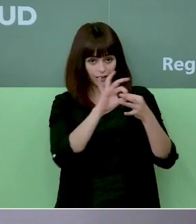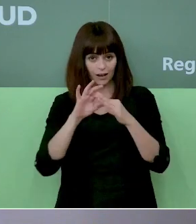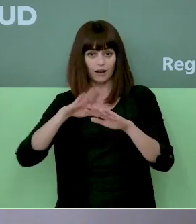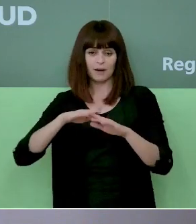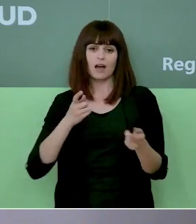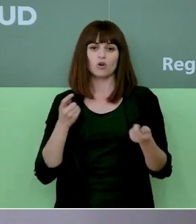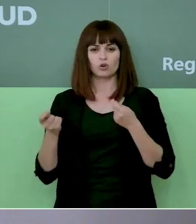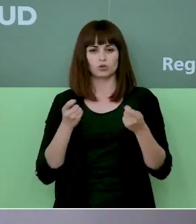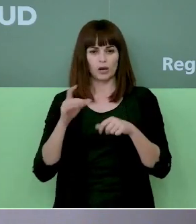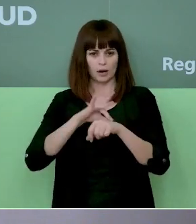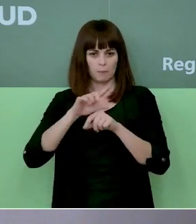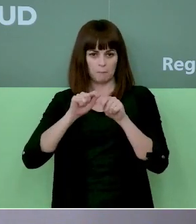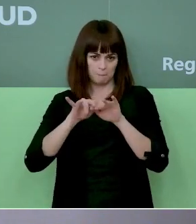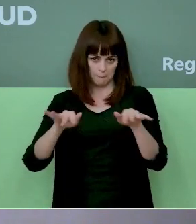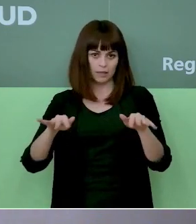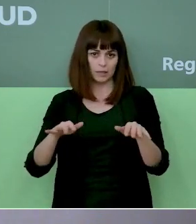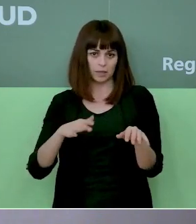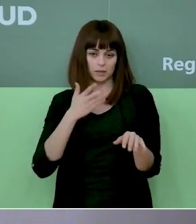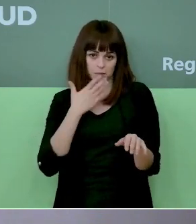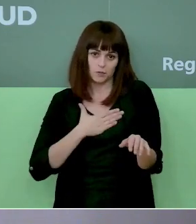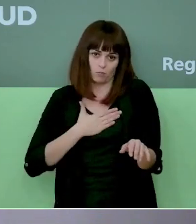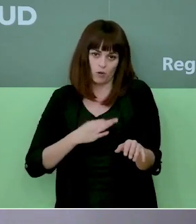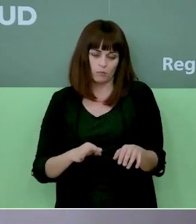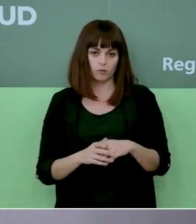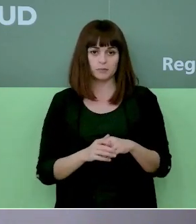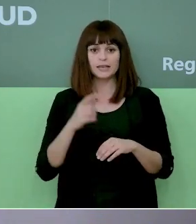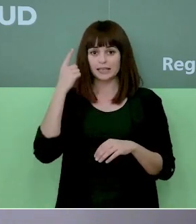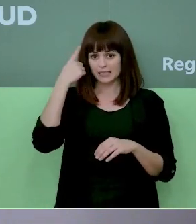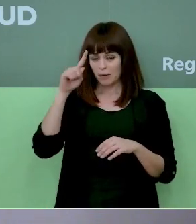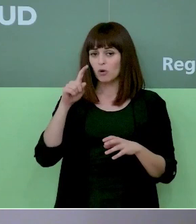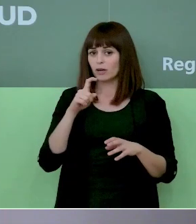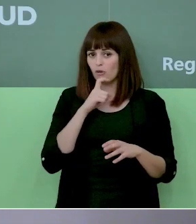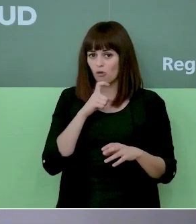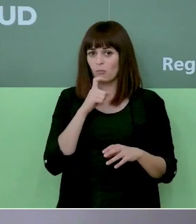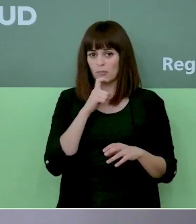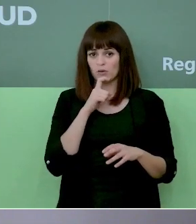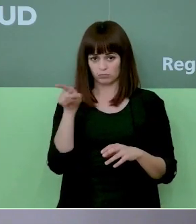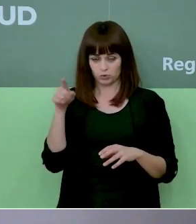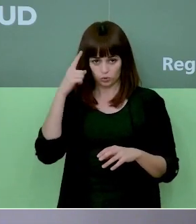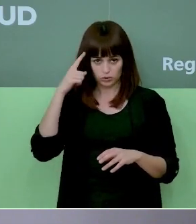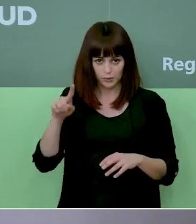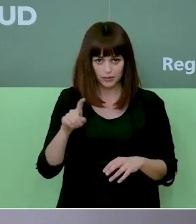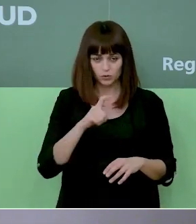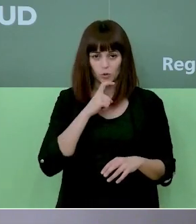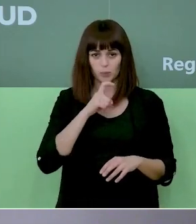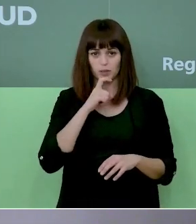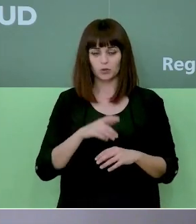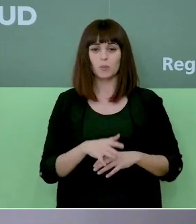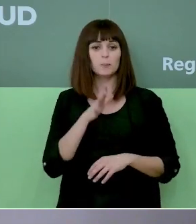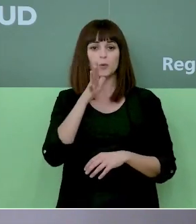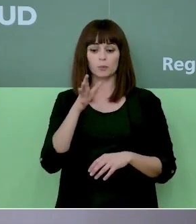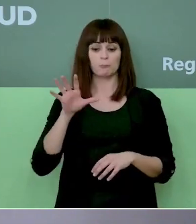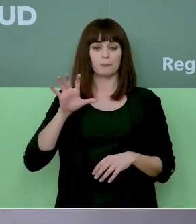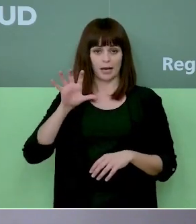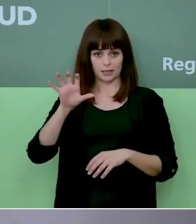la pandemia en la medida en que podemos controlarla y sabemos que es muy complejo como usted bien sabe por nuestro